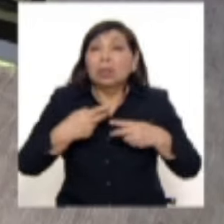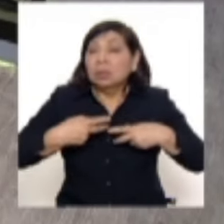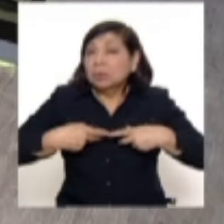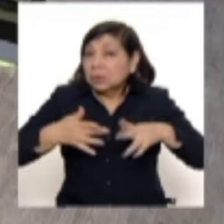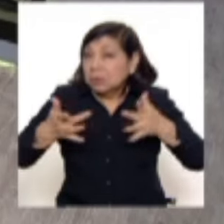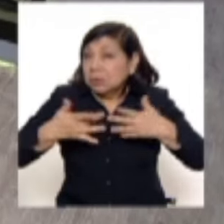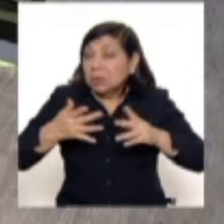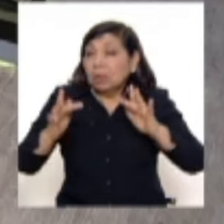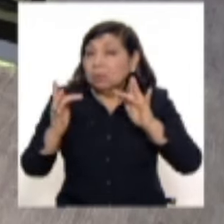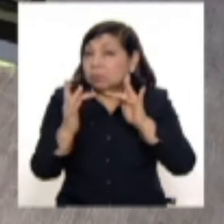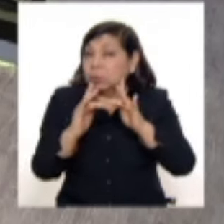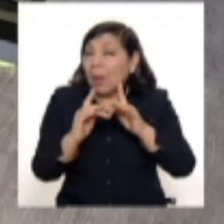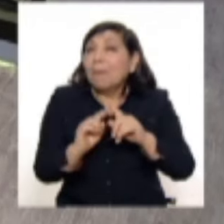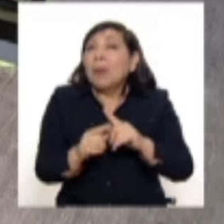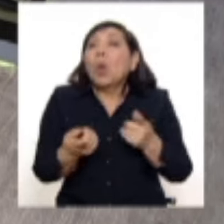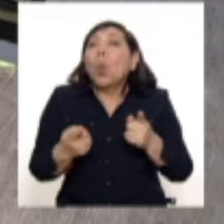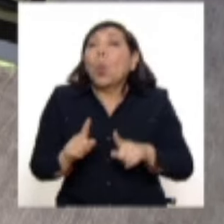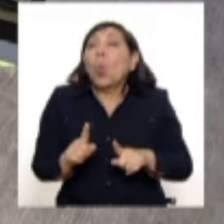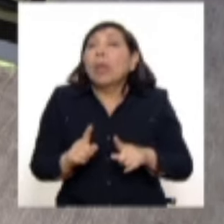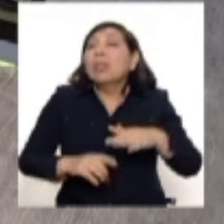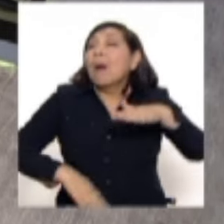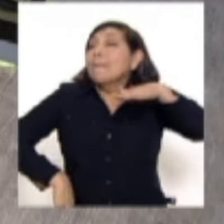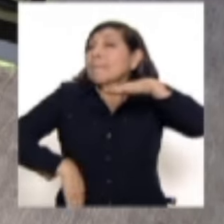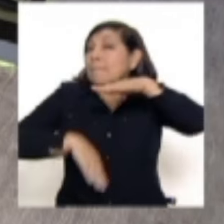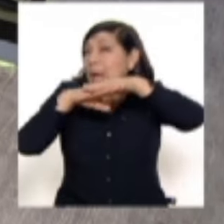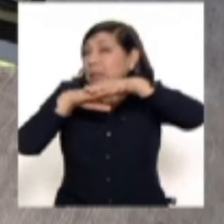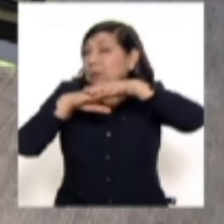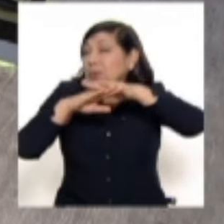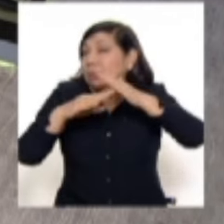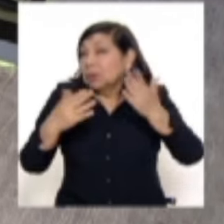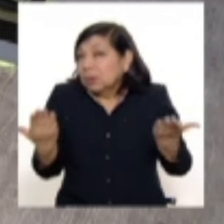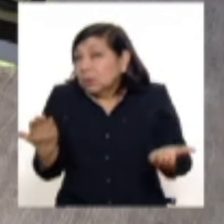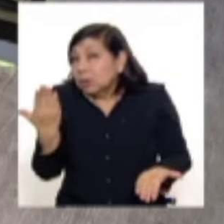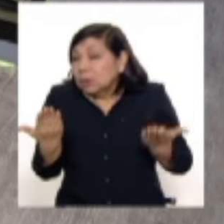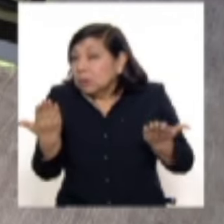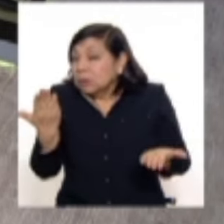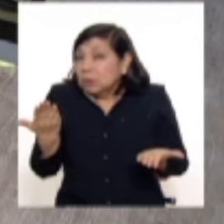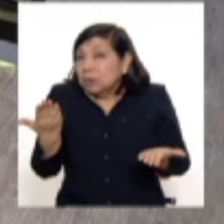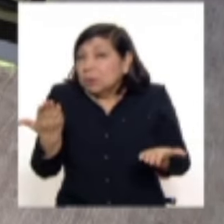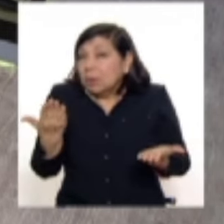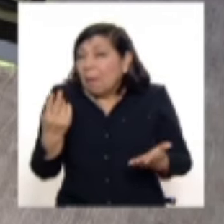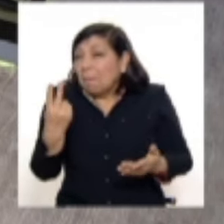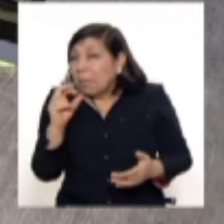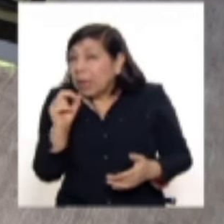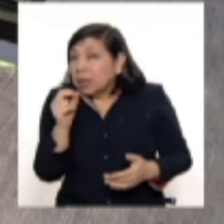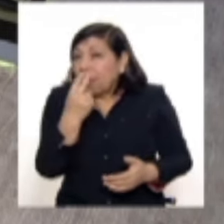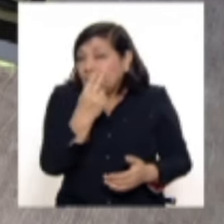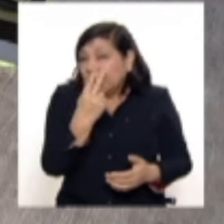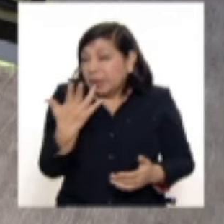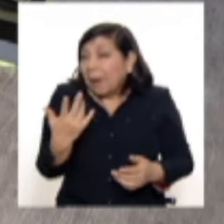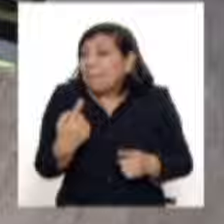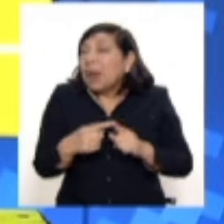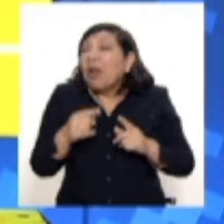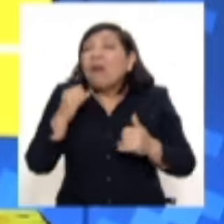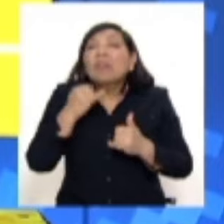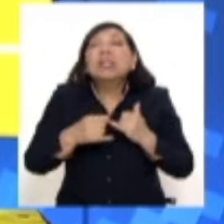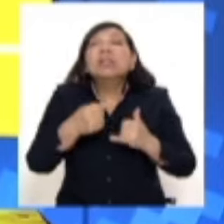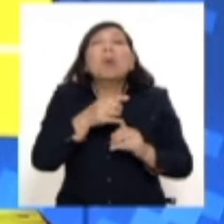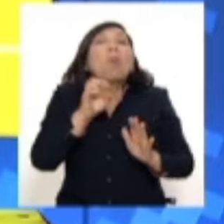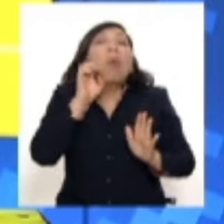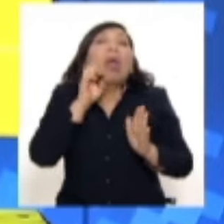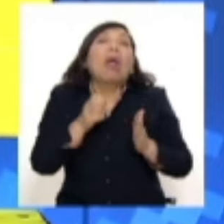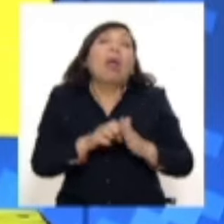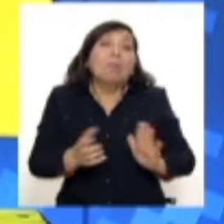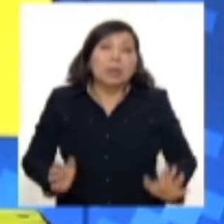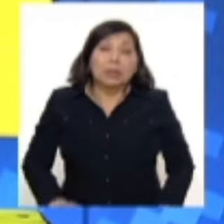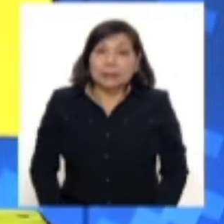sociales, de internet, pero ¿cuánto sería el máximo? Porque ahora estamos, digamos, entre 20 a 23, pero a fin de semana, por